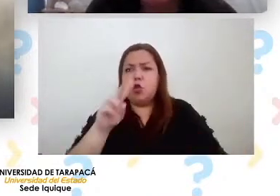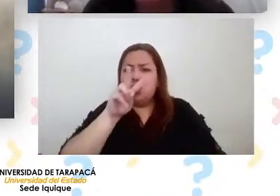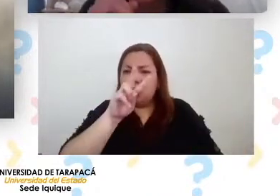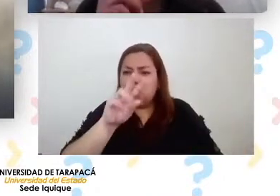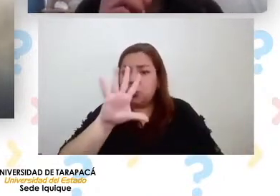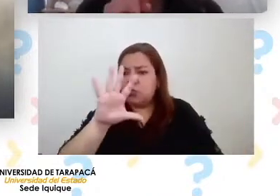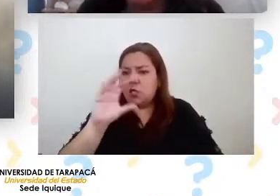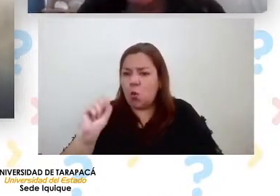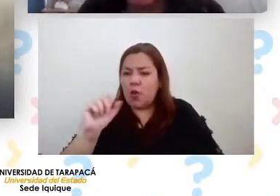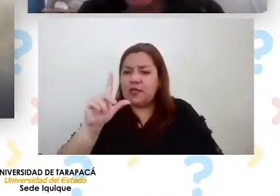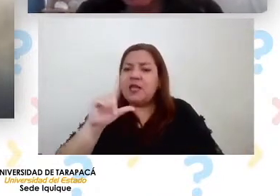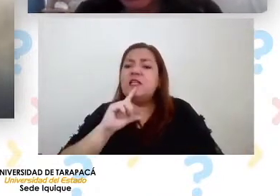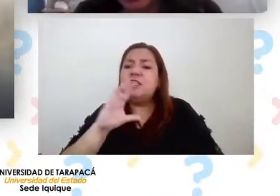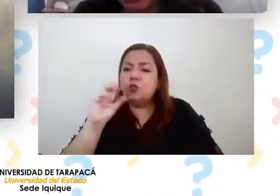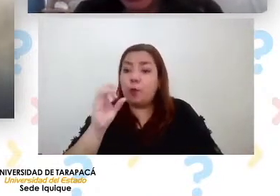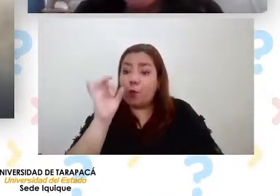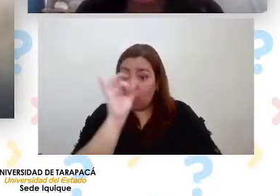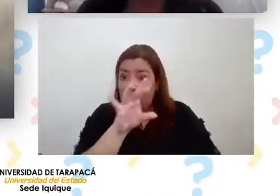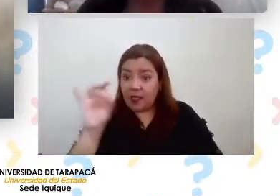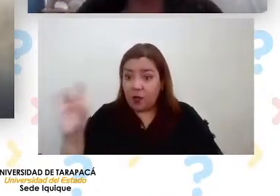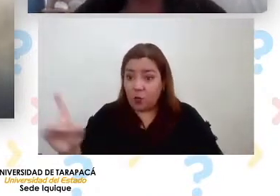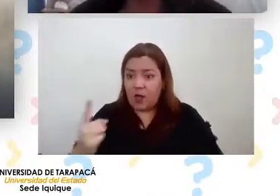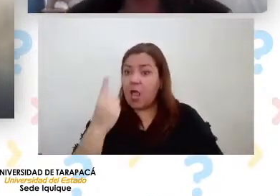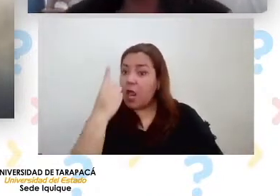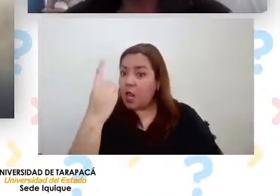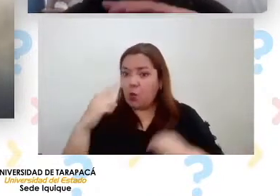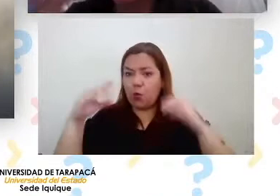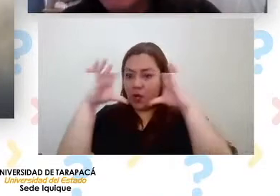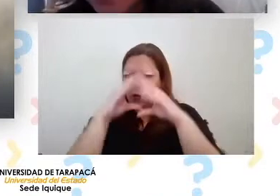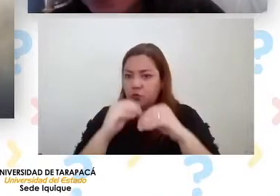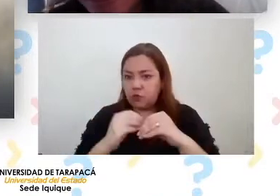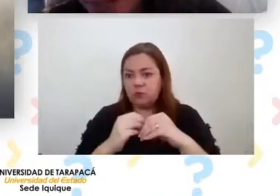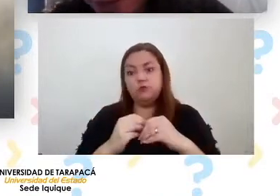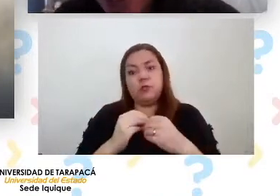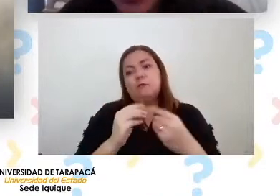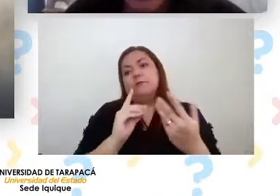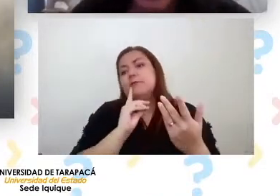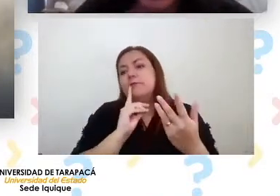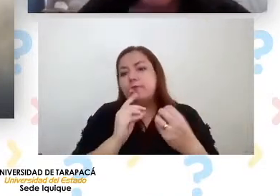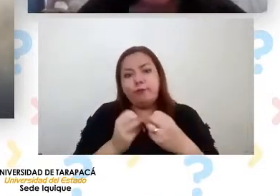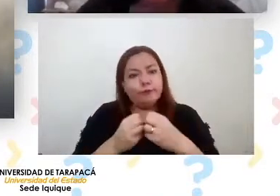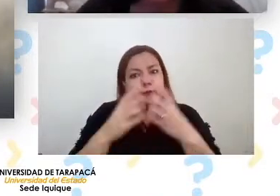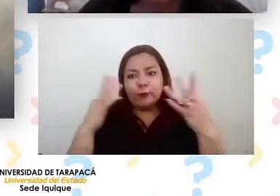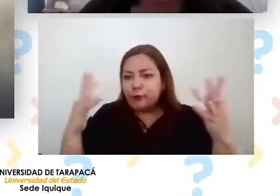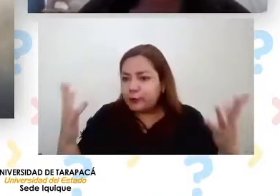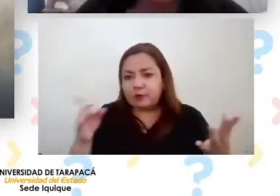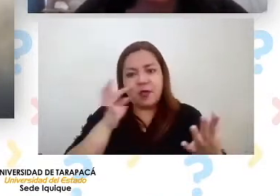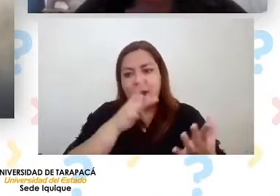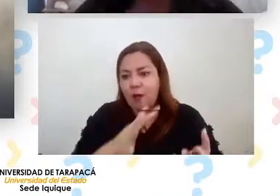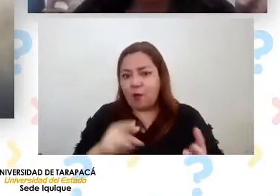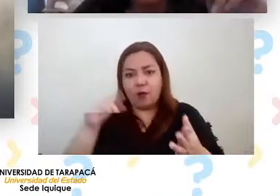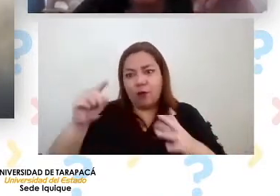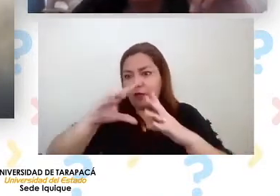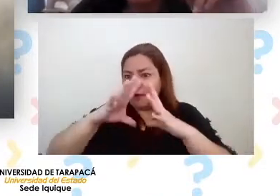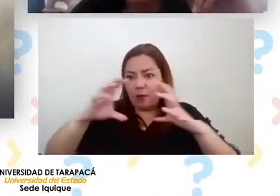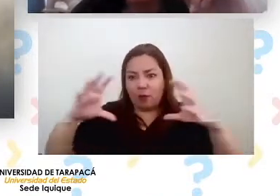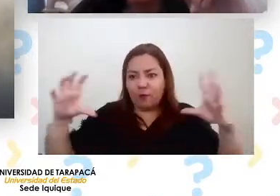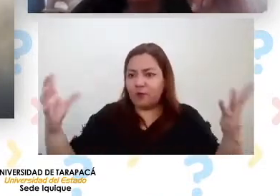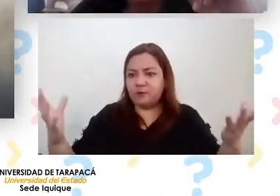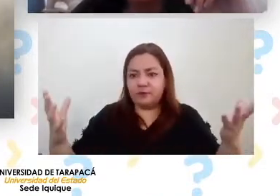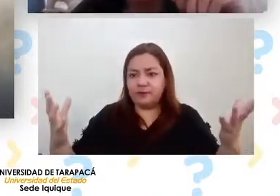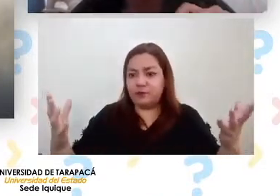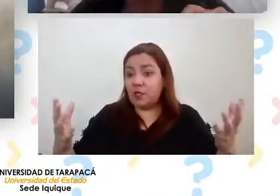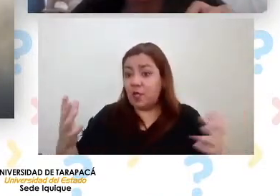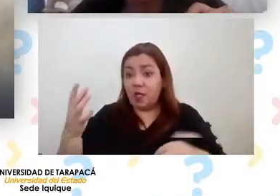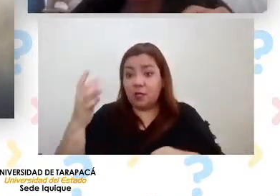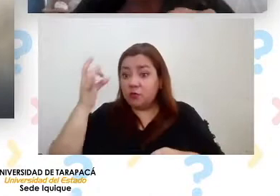solo en una noche. O tenemos agua infinita casi con esta nube. Solo en la época de